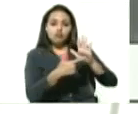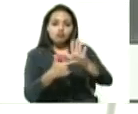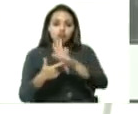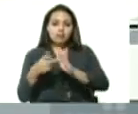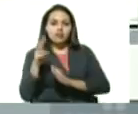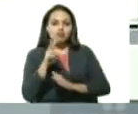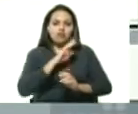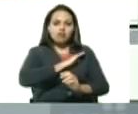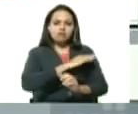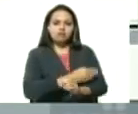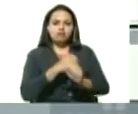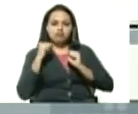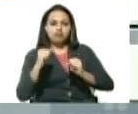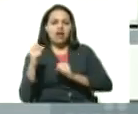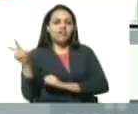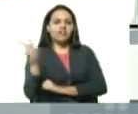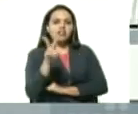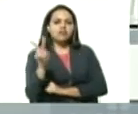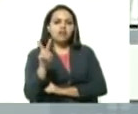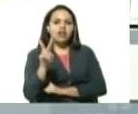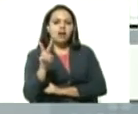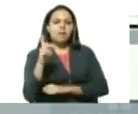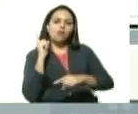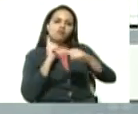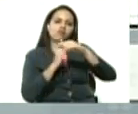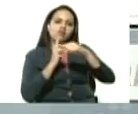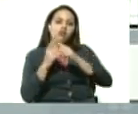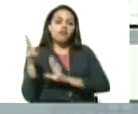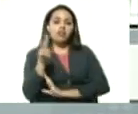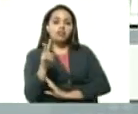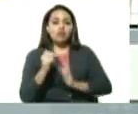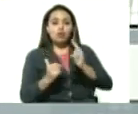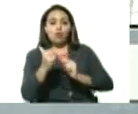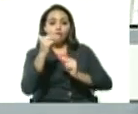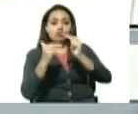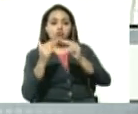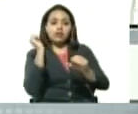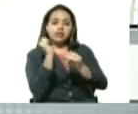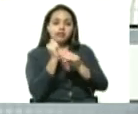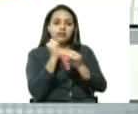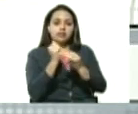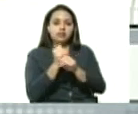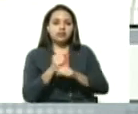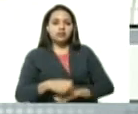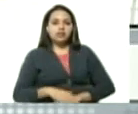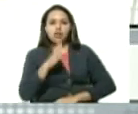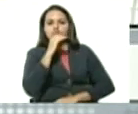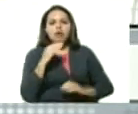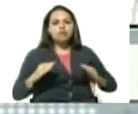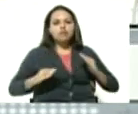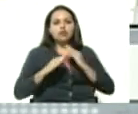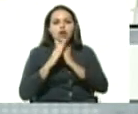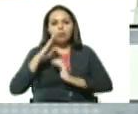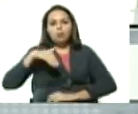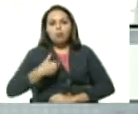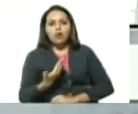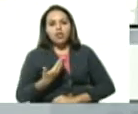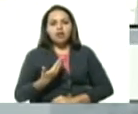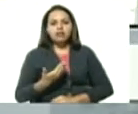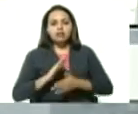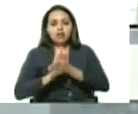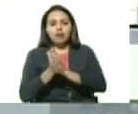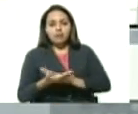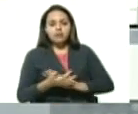potencia la Venezuela de lo afirmativo la Venezuela que construye que trabaja y que no hay bloqueo alguno que podrá avanzar